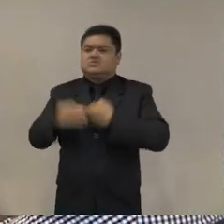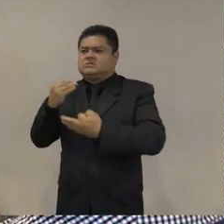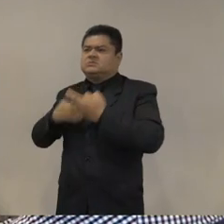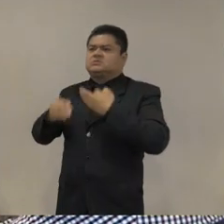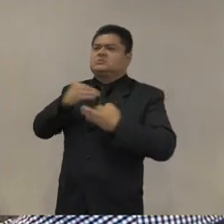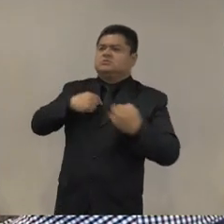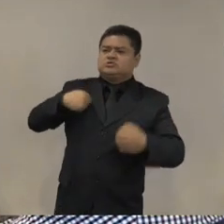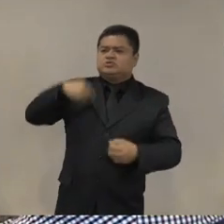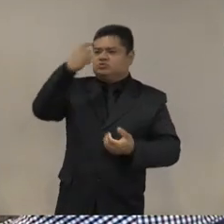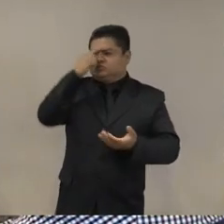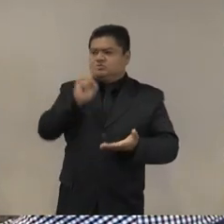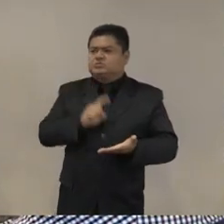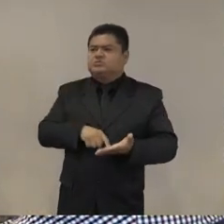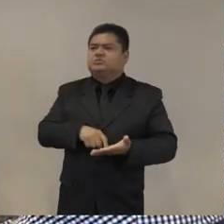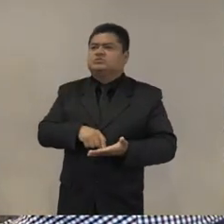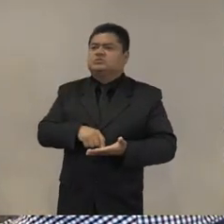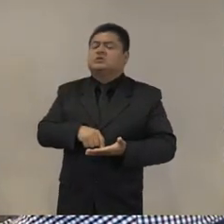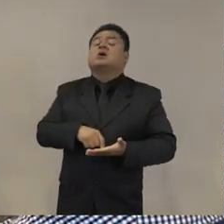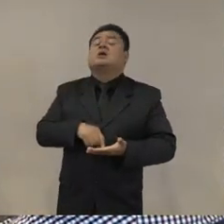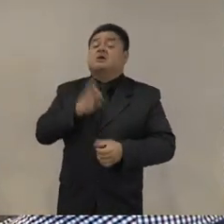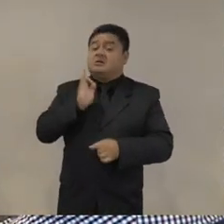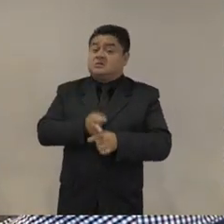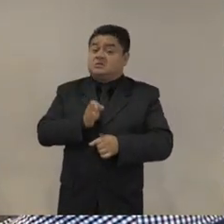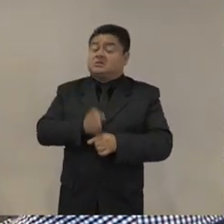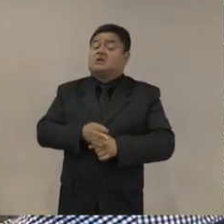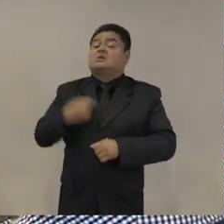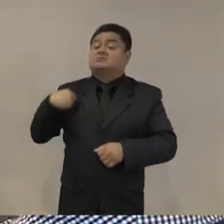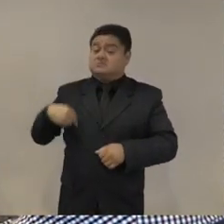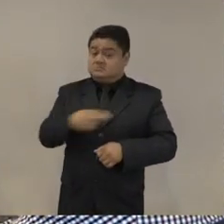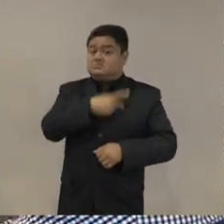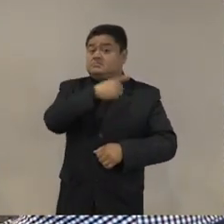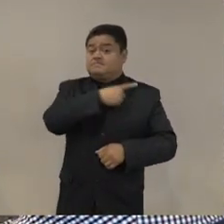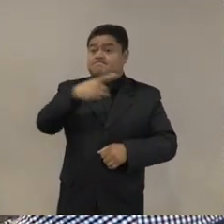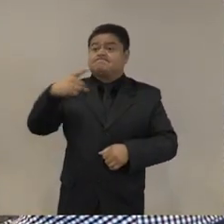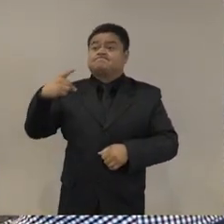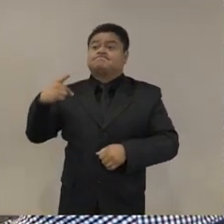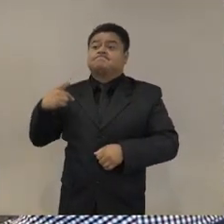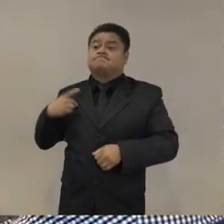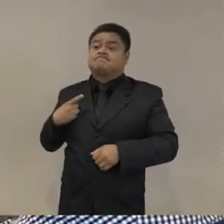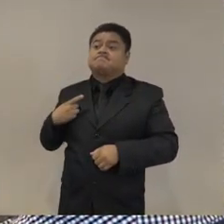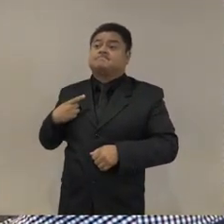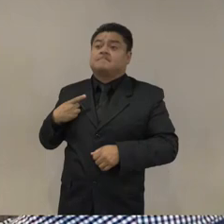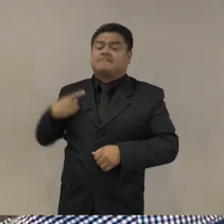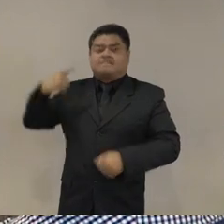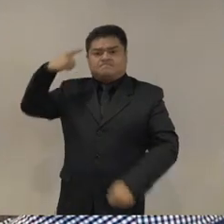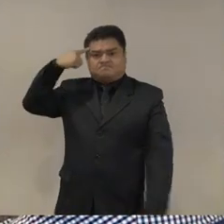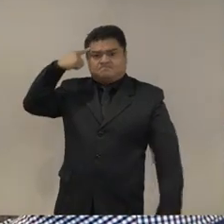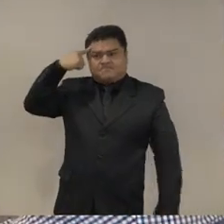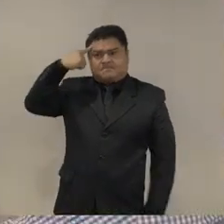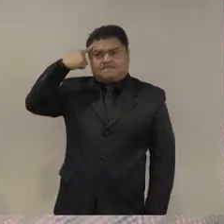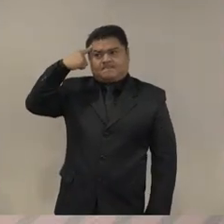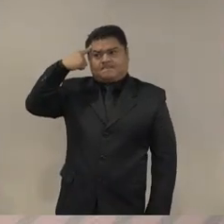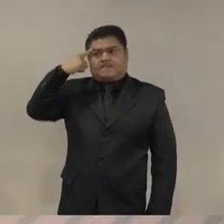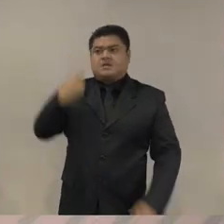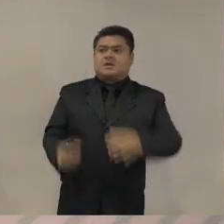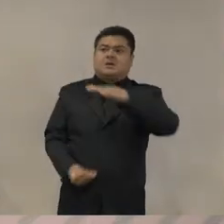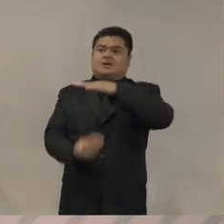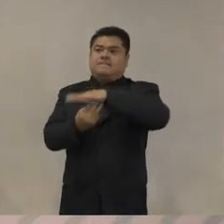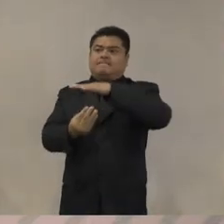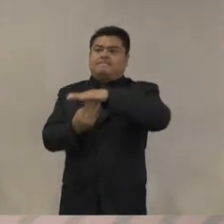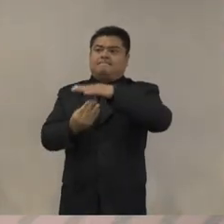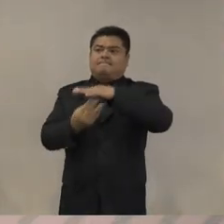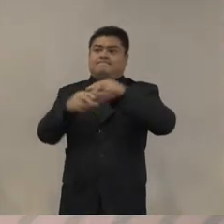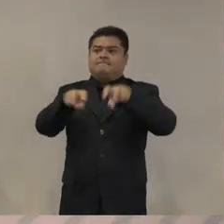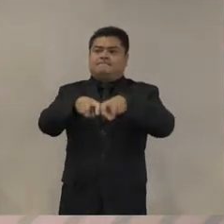yo creo que ya es tiempo de asumir que en la mesa no necesariamente se